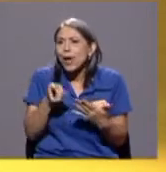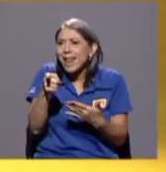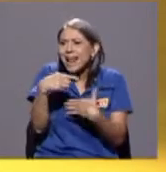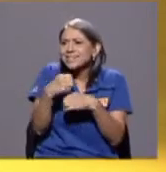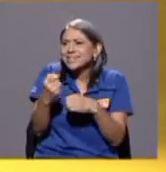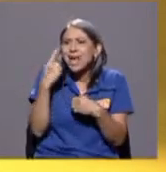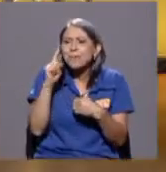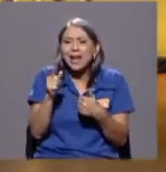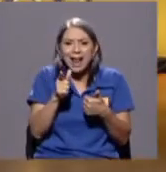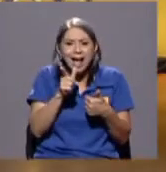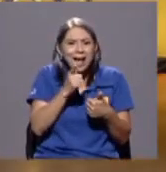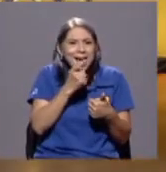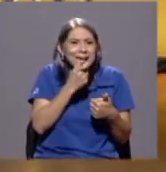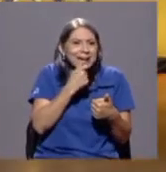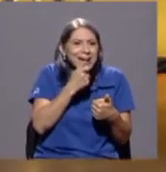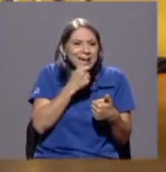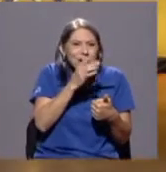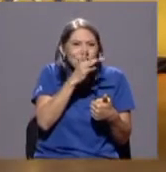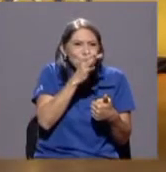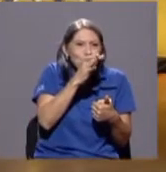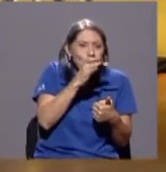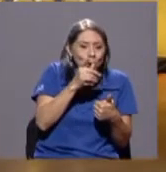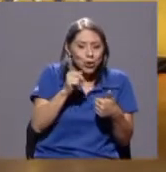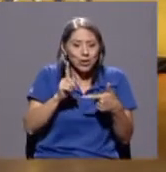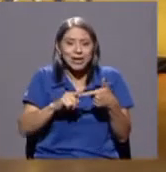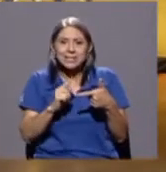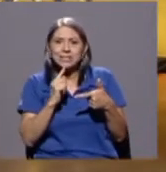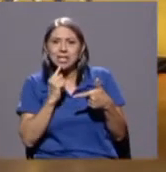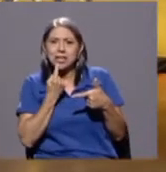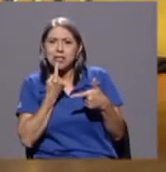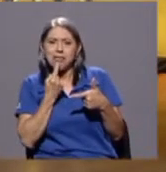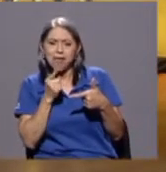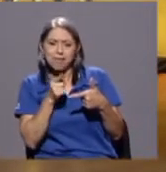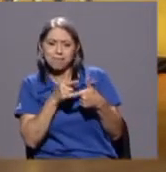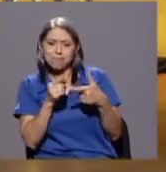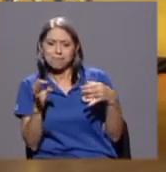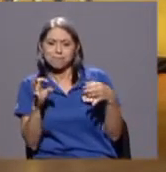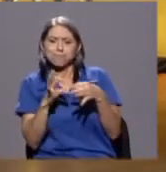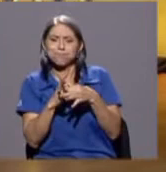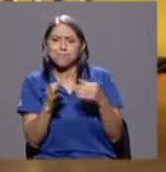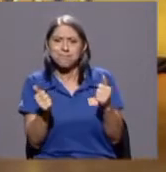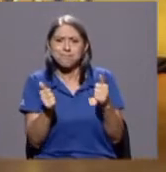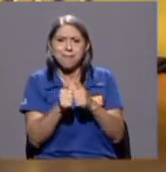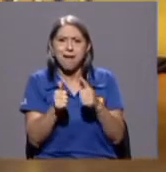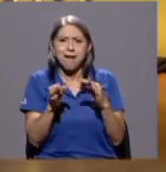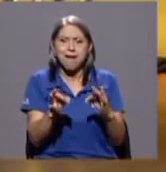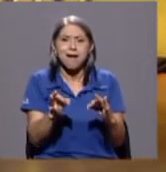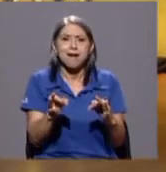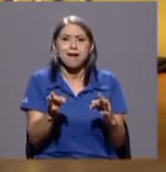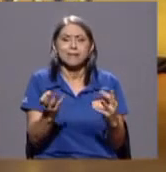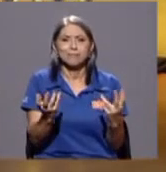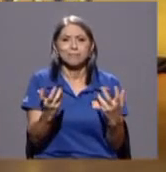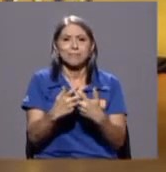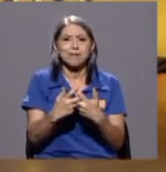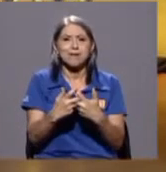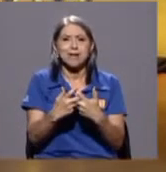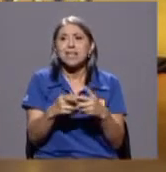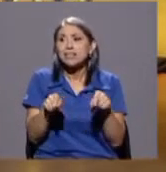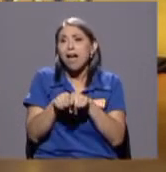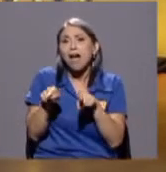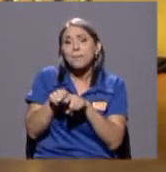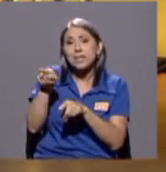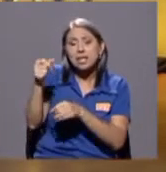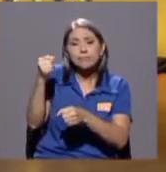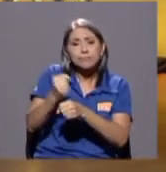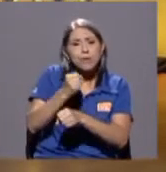y cómo salir con contribuciones importantes porque